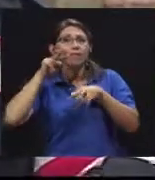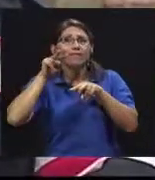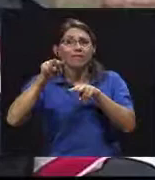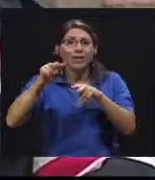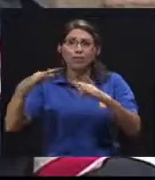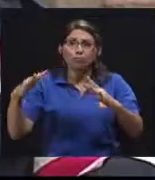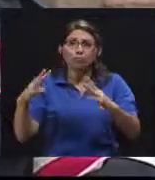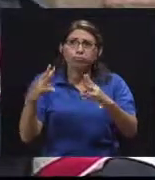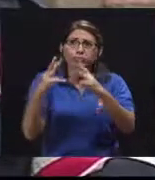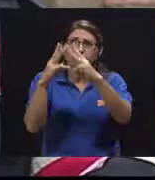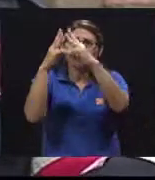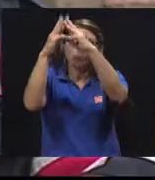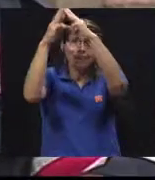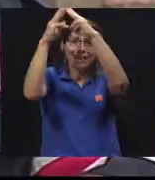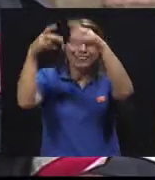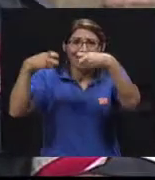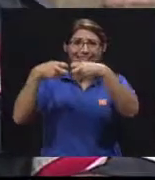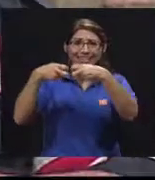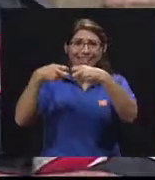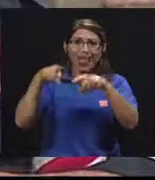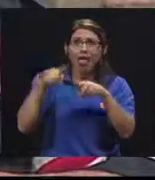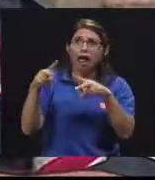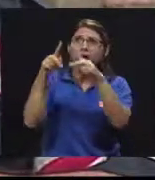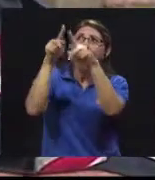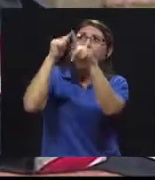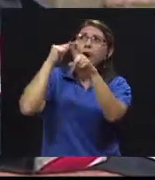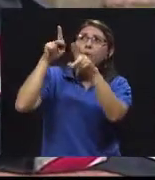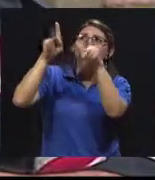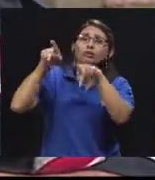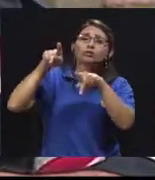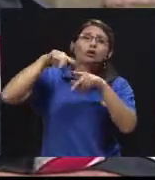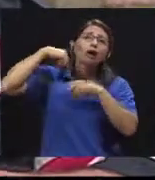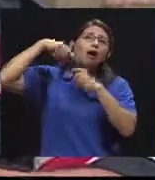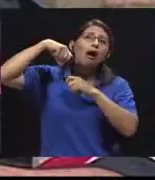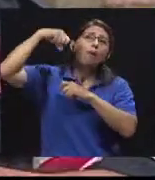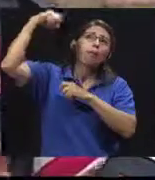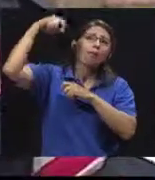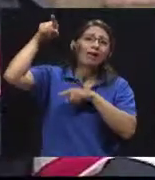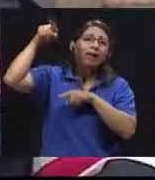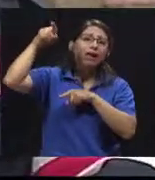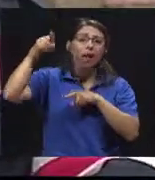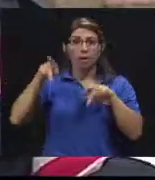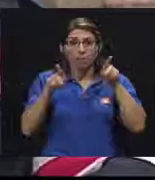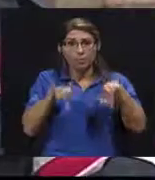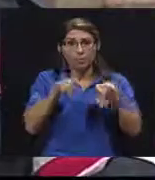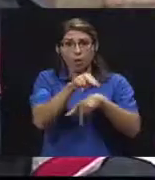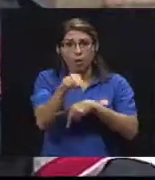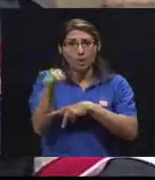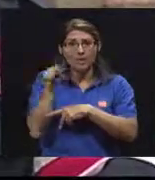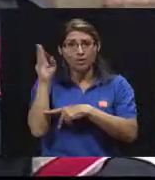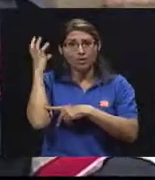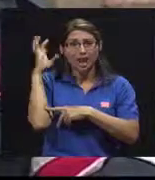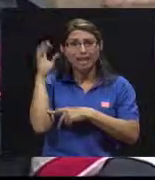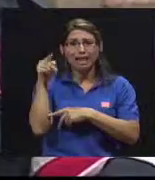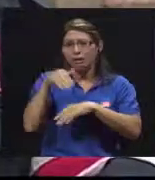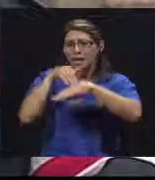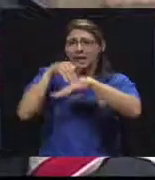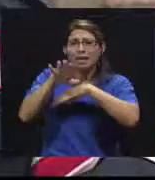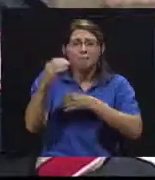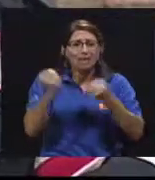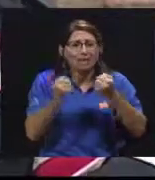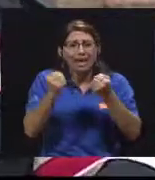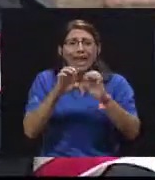guindando en una torre de esas de electricidad. Los compañeros de La Cruz Roja de Cartago desplazan ambulancias de soporte básico, soporte avanzado,